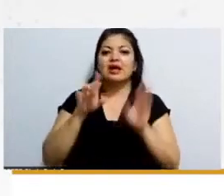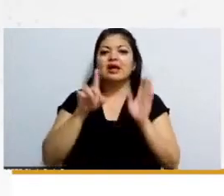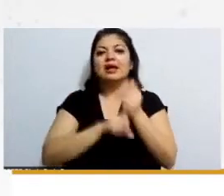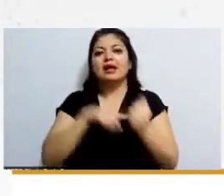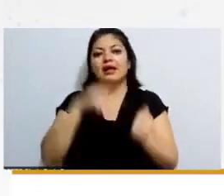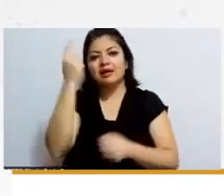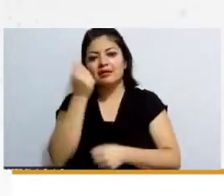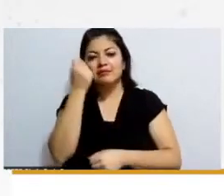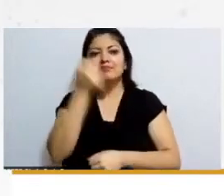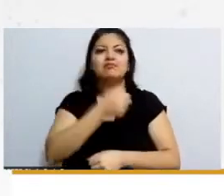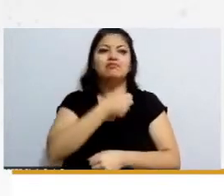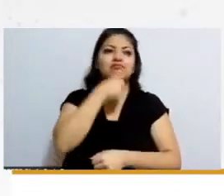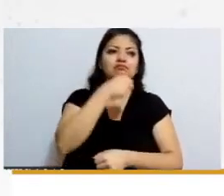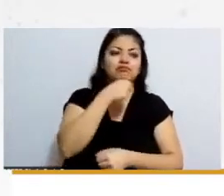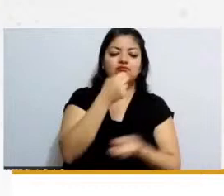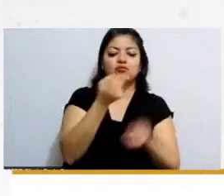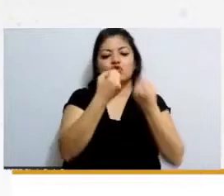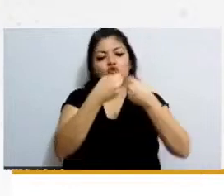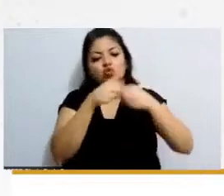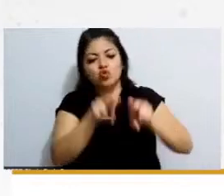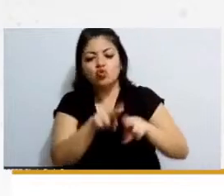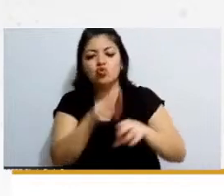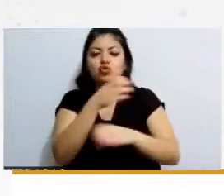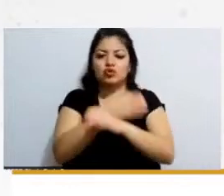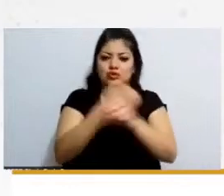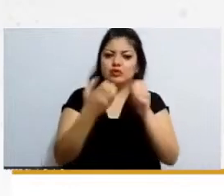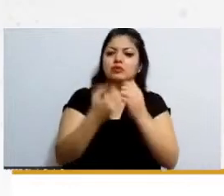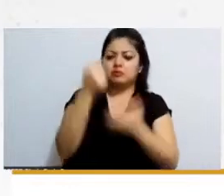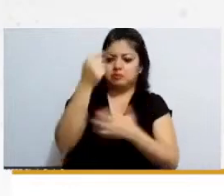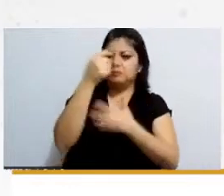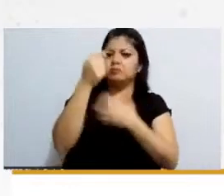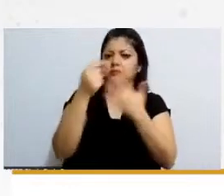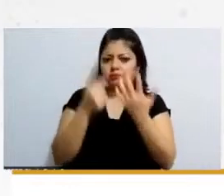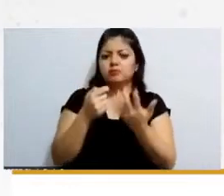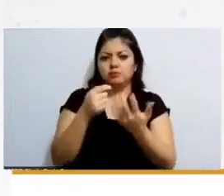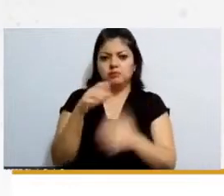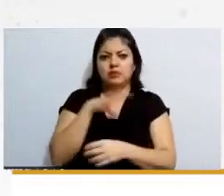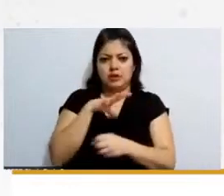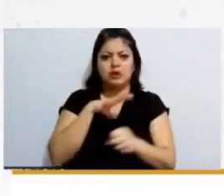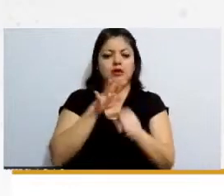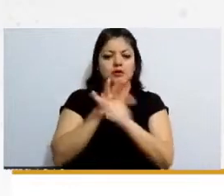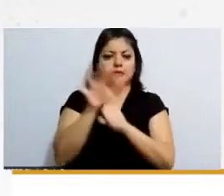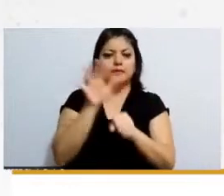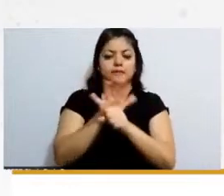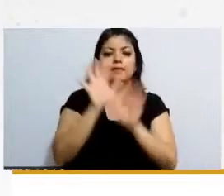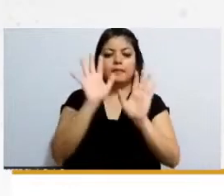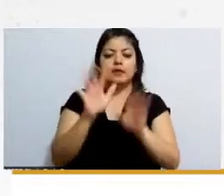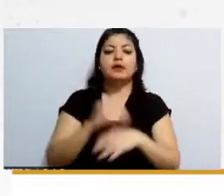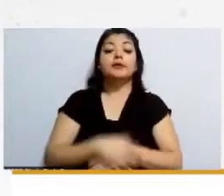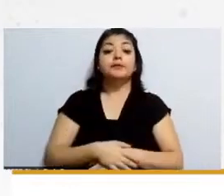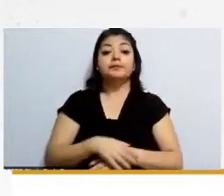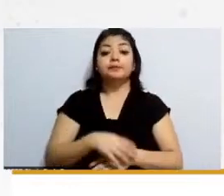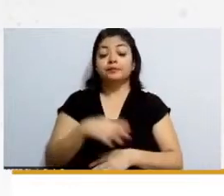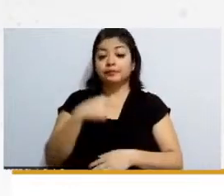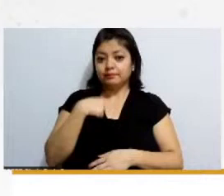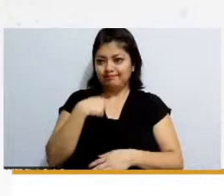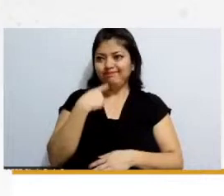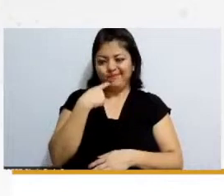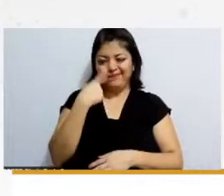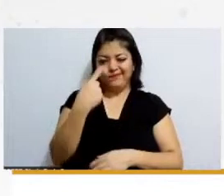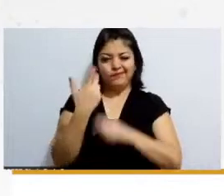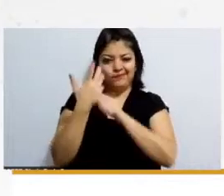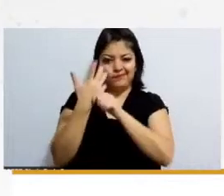concubinato ustedes ya podrán ver lo que hay entonces decía que con esto que